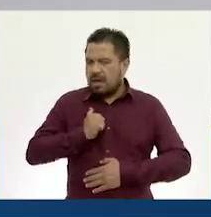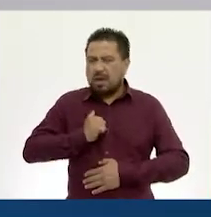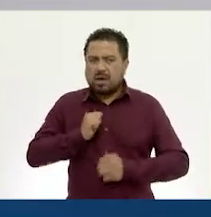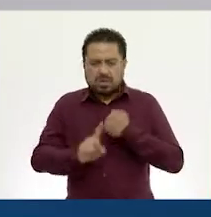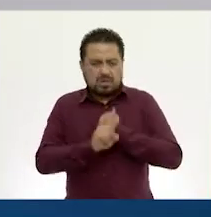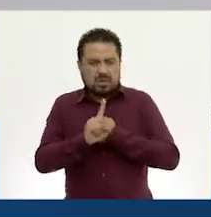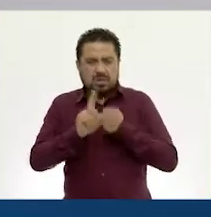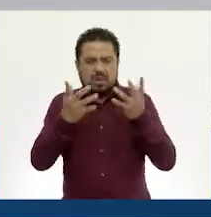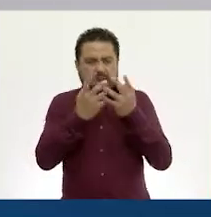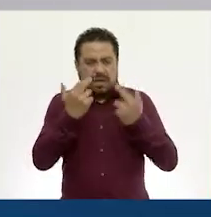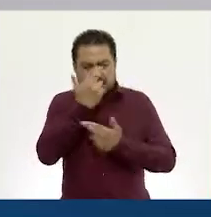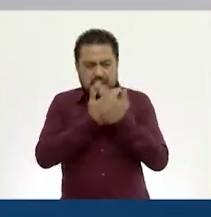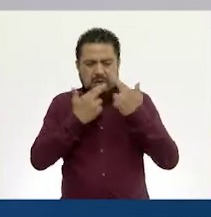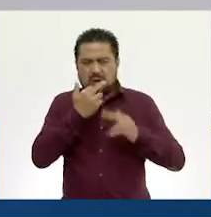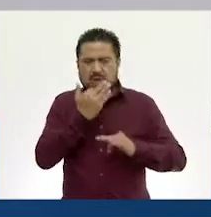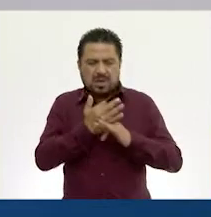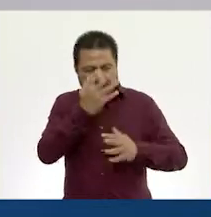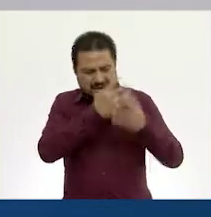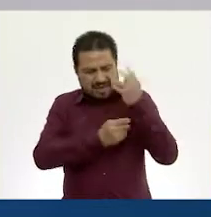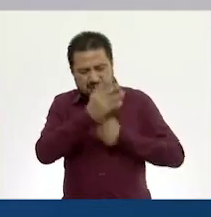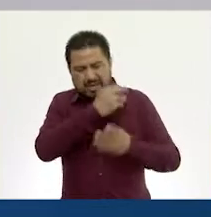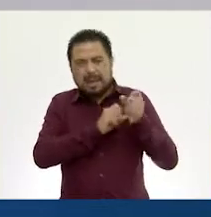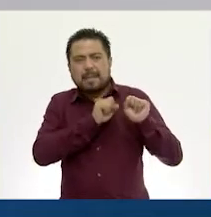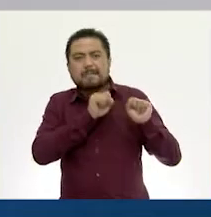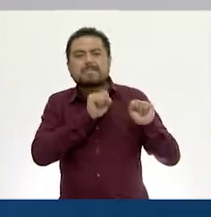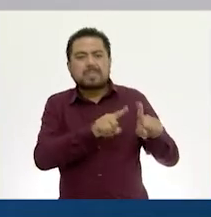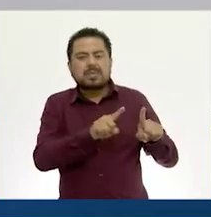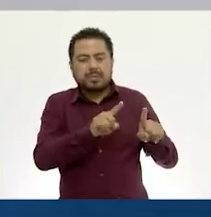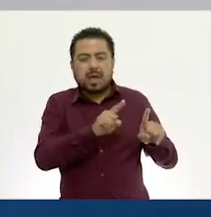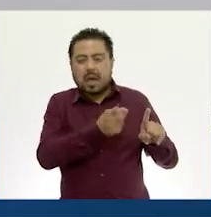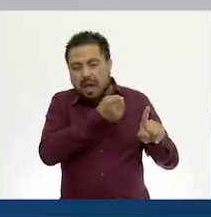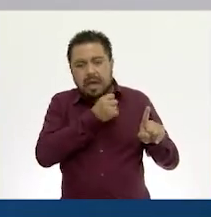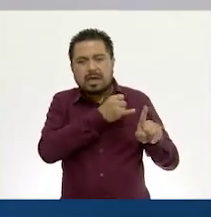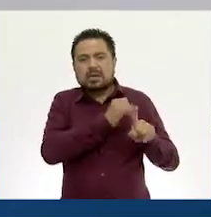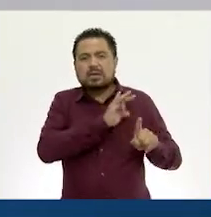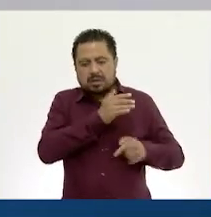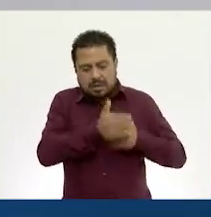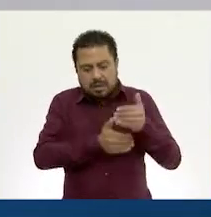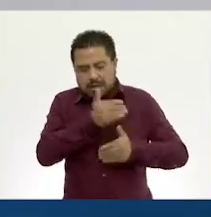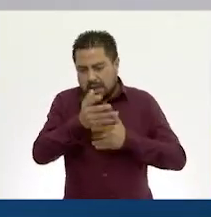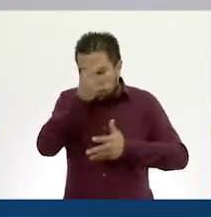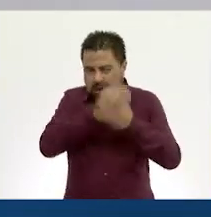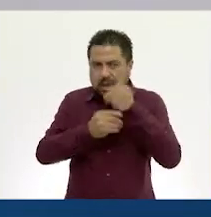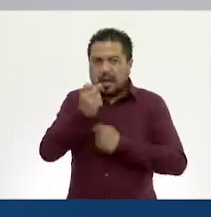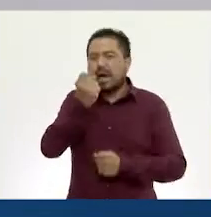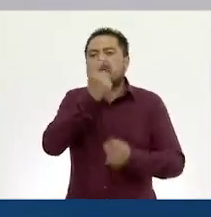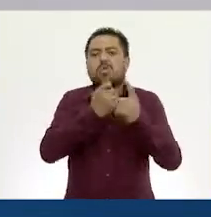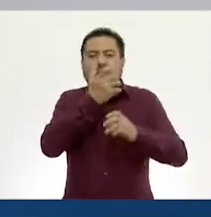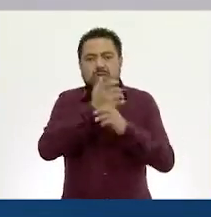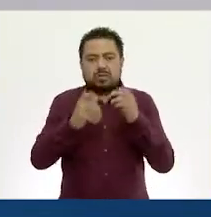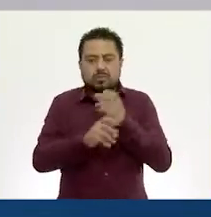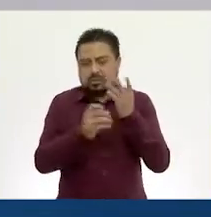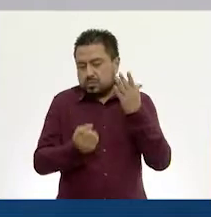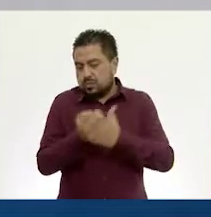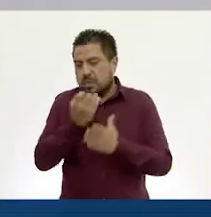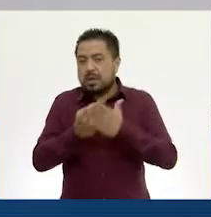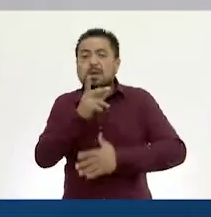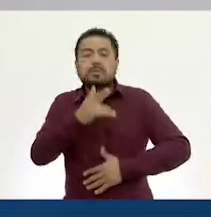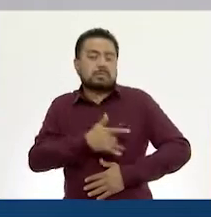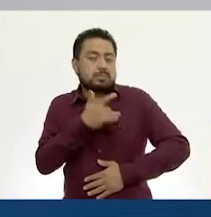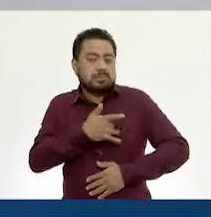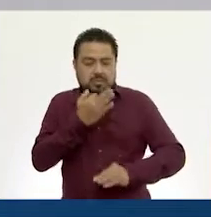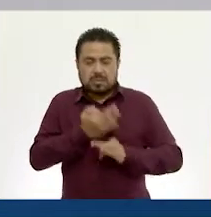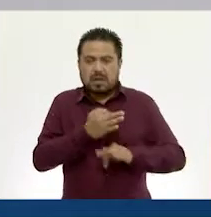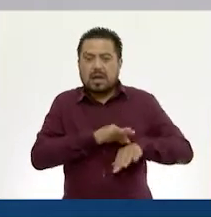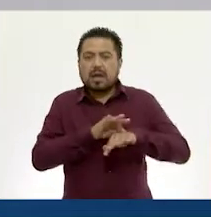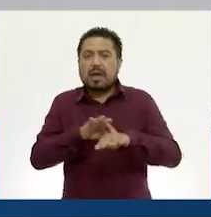problema para hacer repaso de lo que hemos aprendido y que de esta manera avancemos en el aprendizaje de algunas cosas nuevas. ¿Qué les parece si